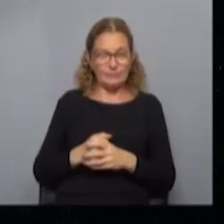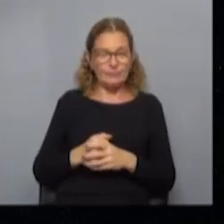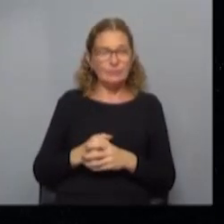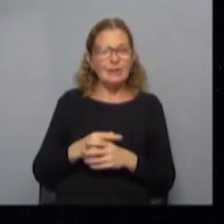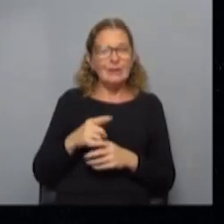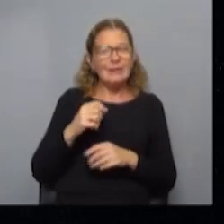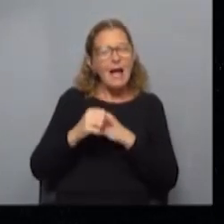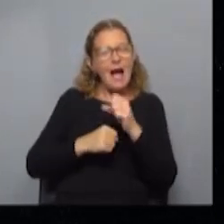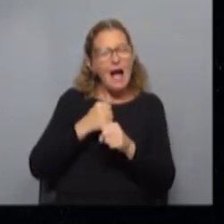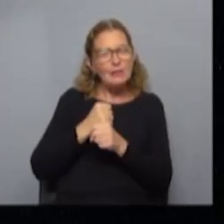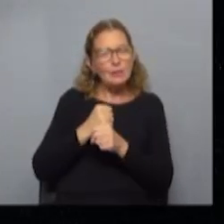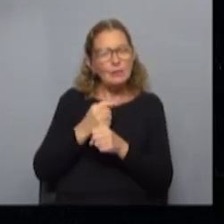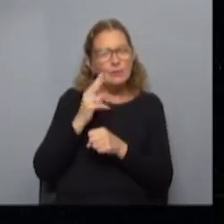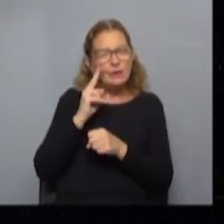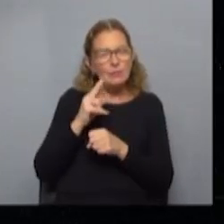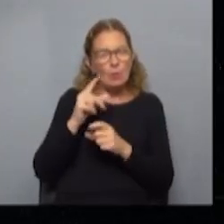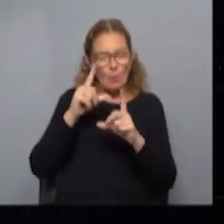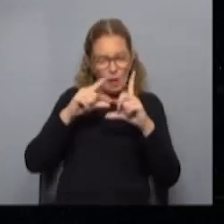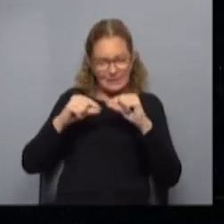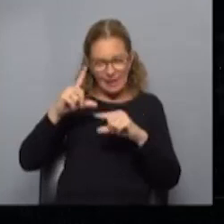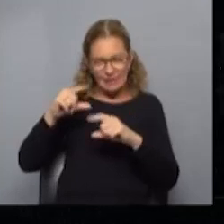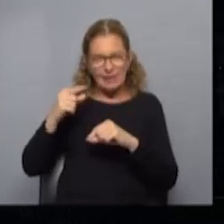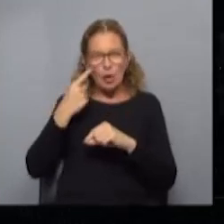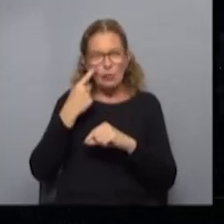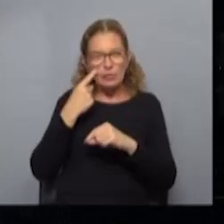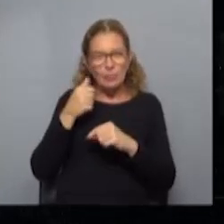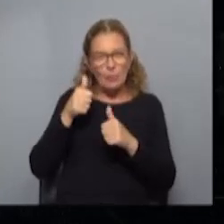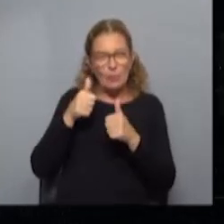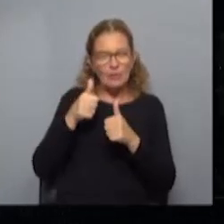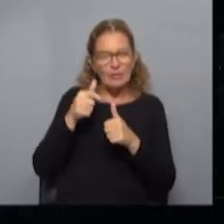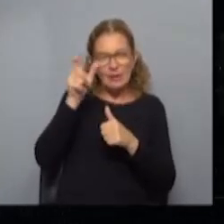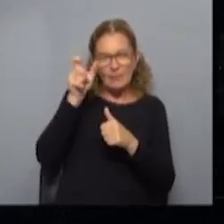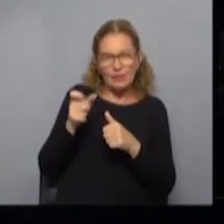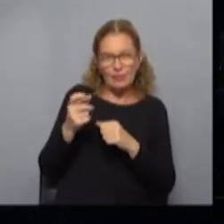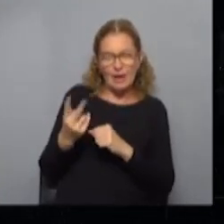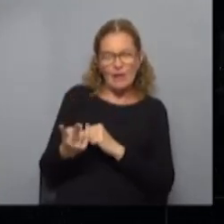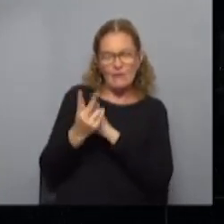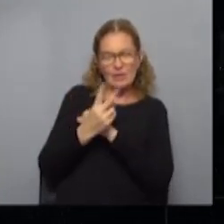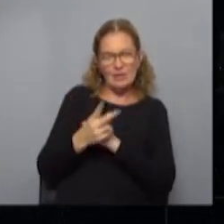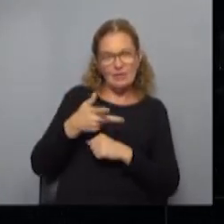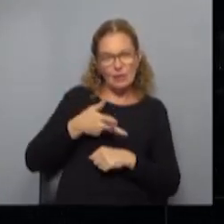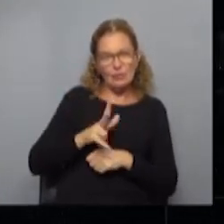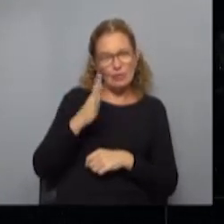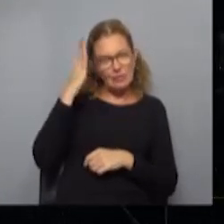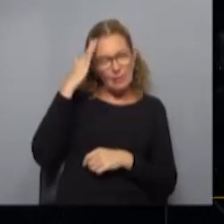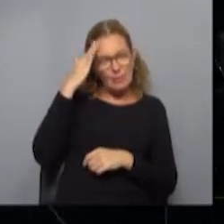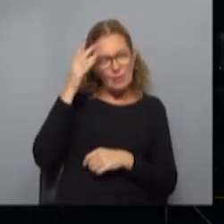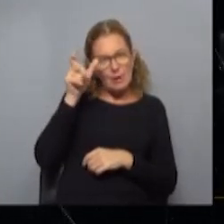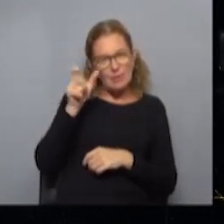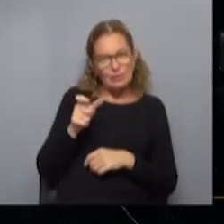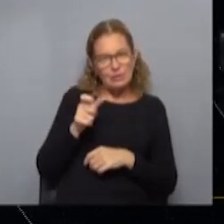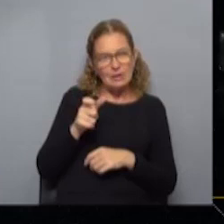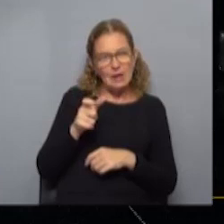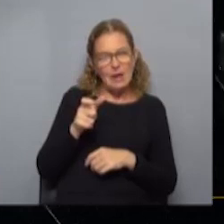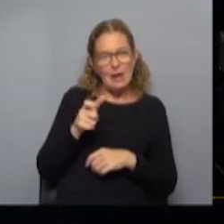nosotros hace años venimos manejando estadísticas, conocemos muy bien el perfil de la gente que visita Rocha, sabemos que la gente de Montevideo, Canelones,